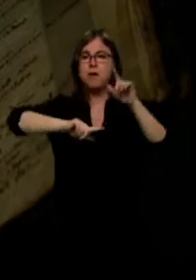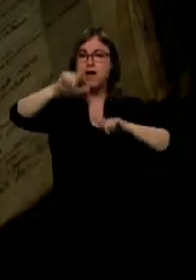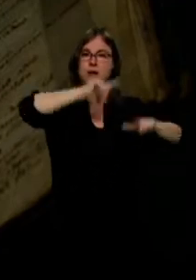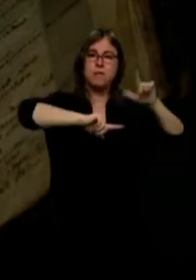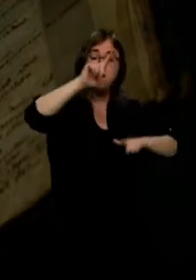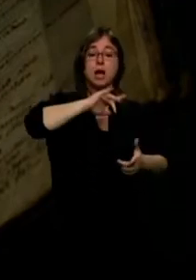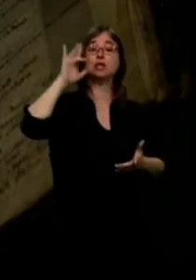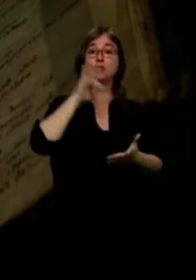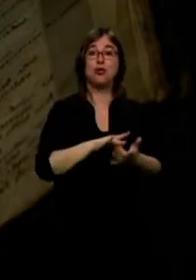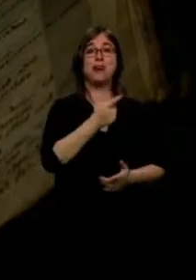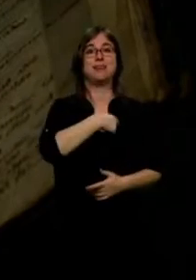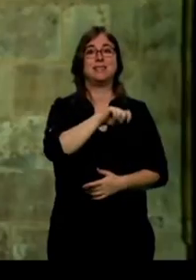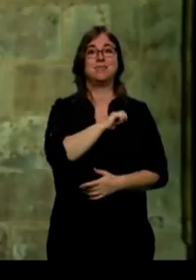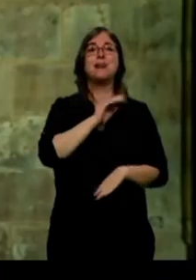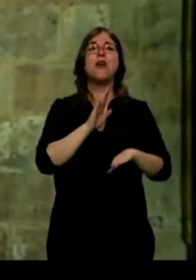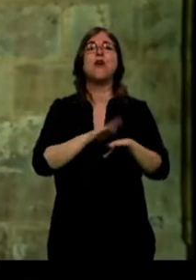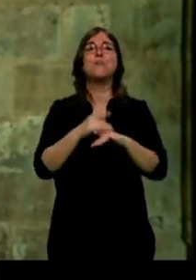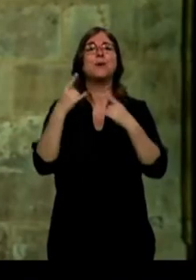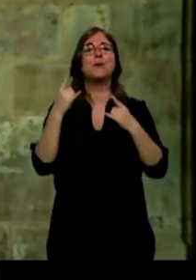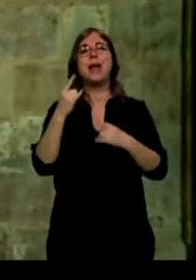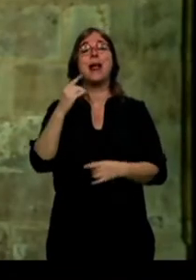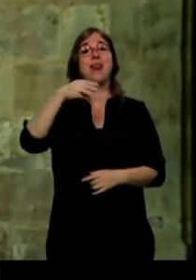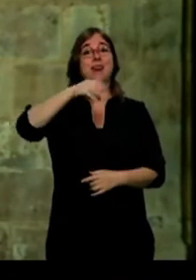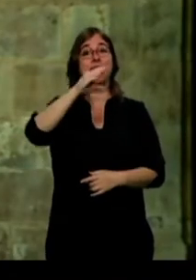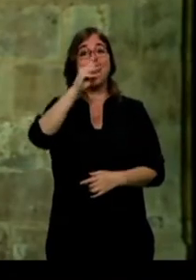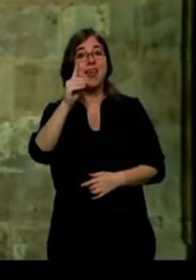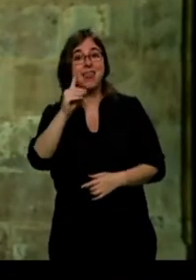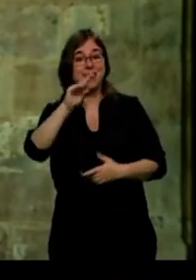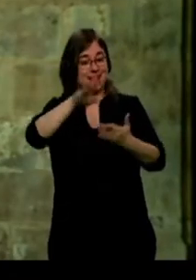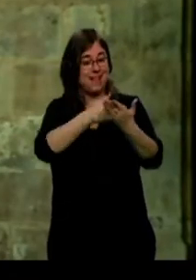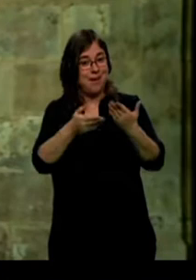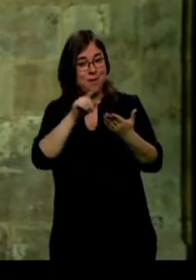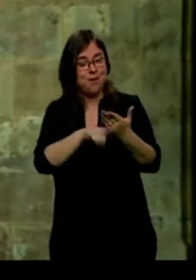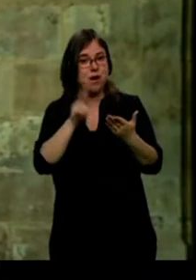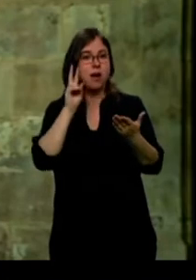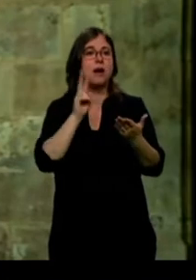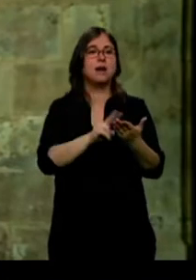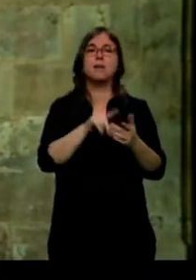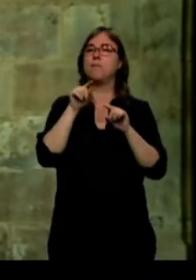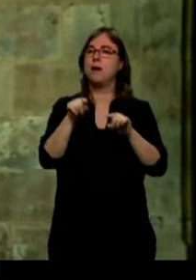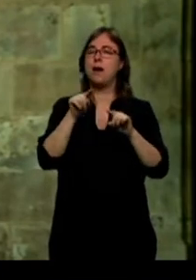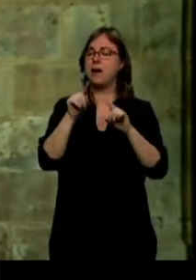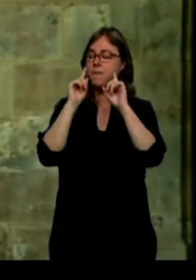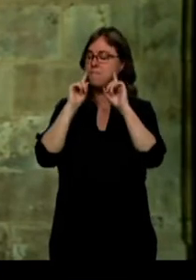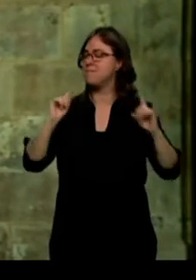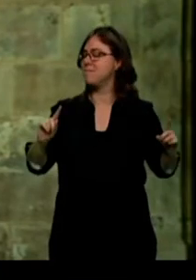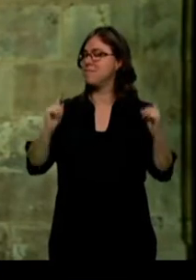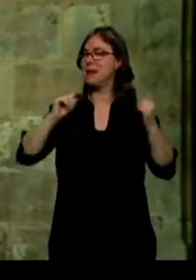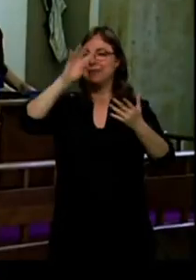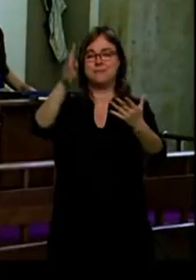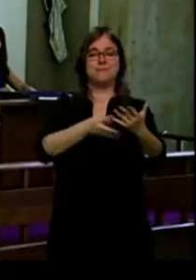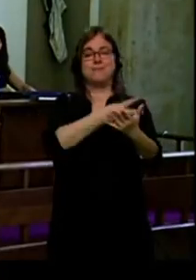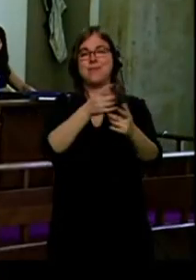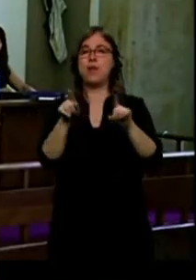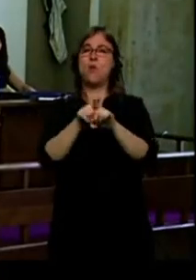atraído por el cantar del miocid. Y para él la gran épica es el cantar del miocid.